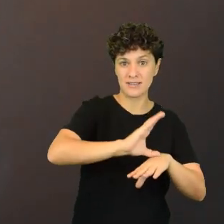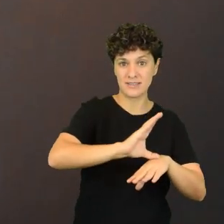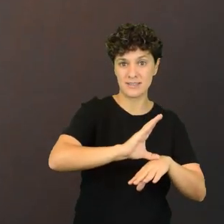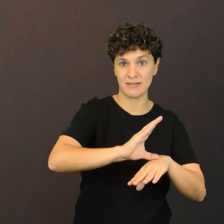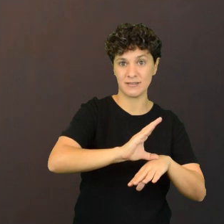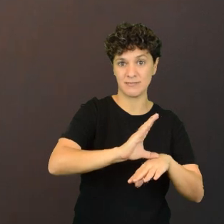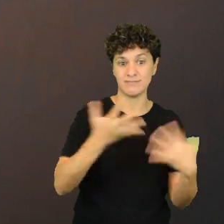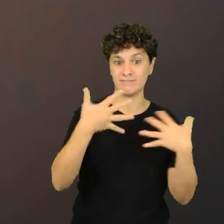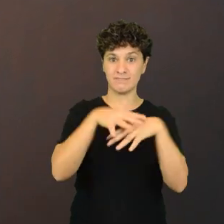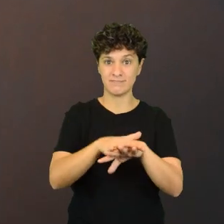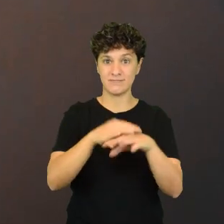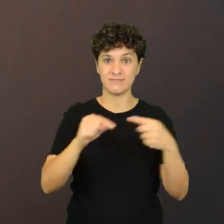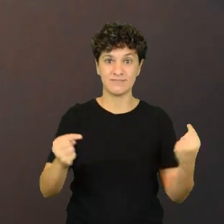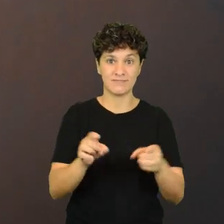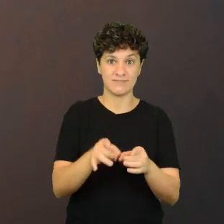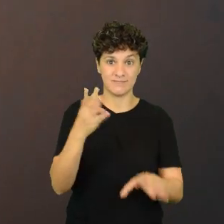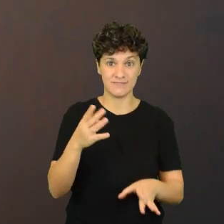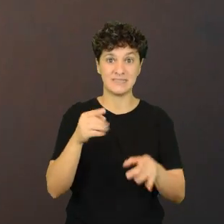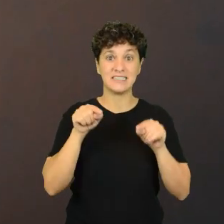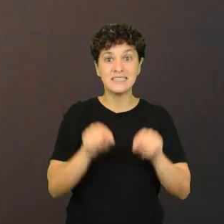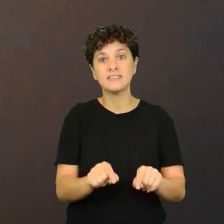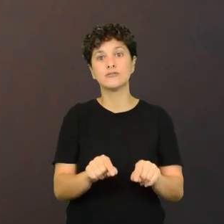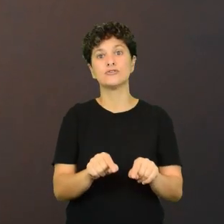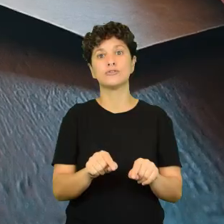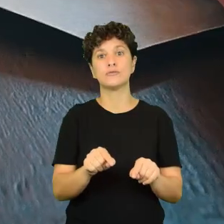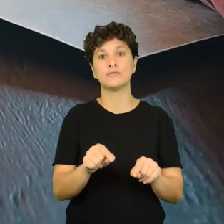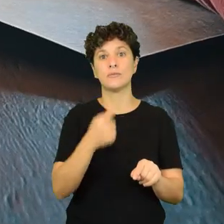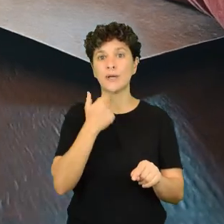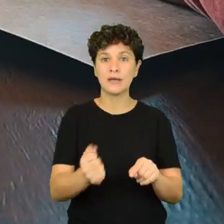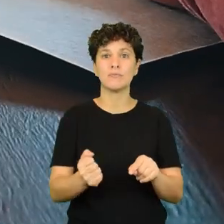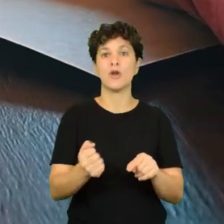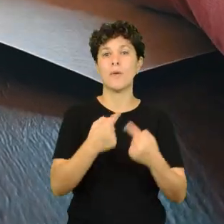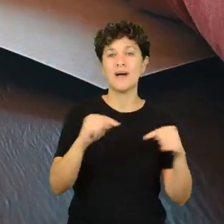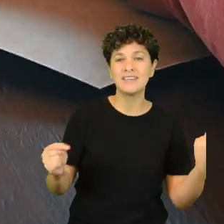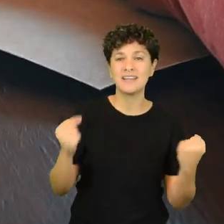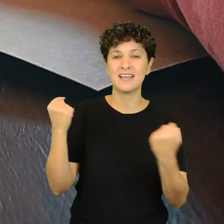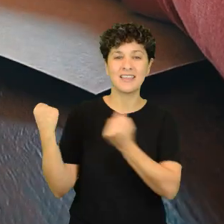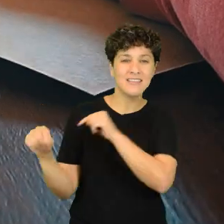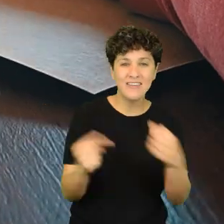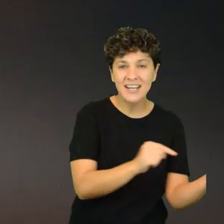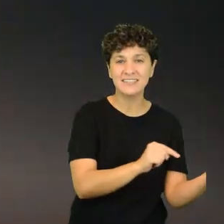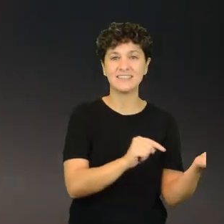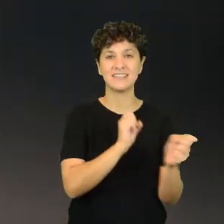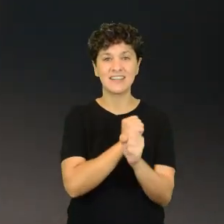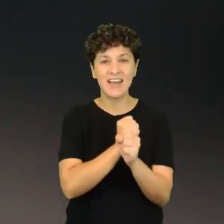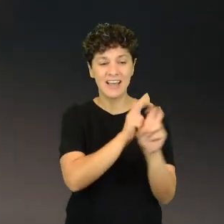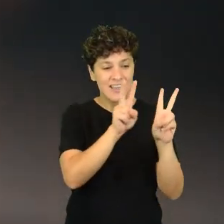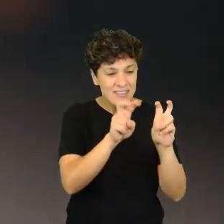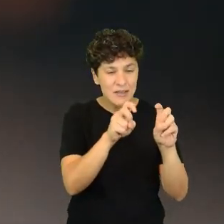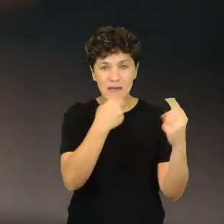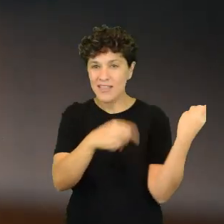de forma interdisciplinaria, es decir, no solamente nombrar esas materias, esas asignaturas, algún tema que hayan trabajado en particular,